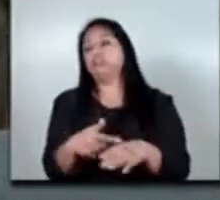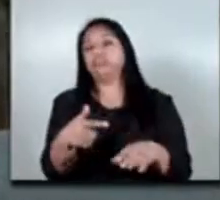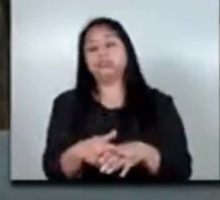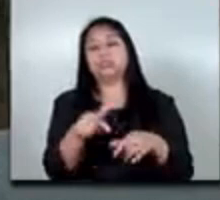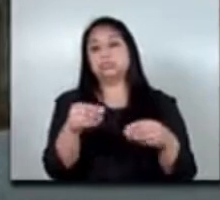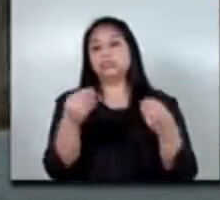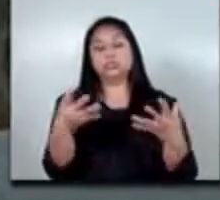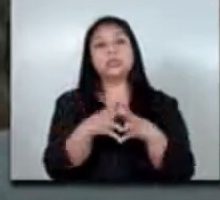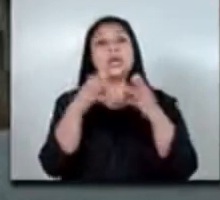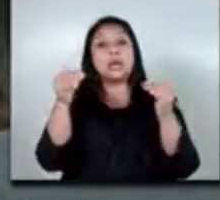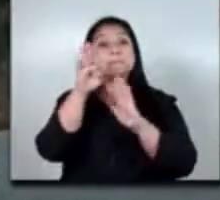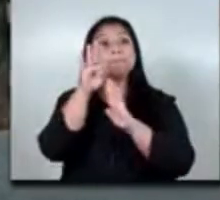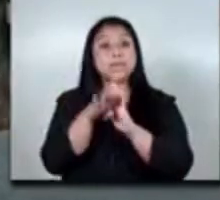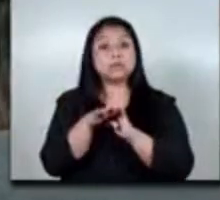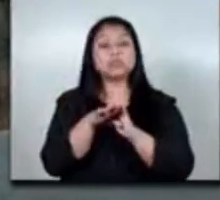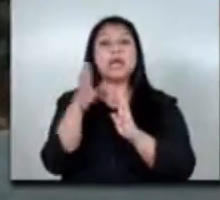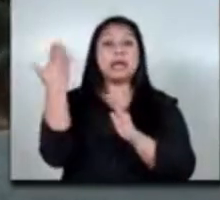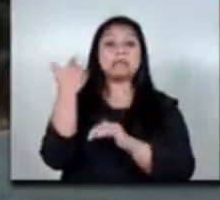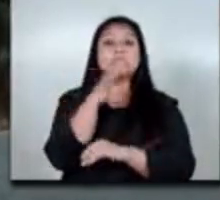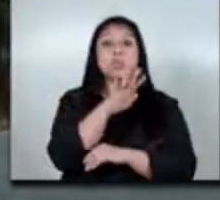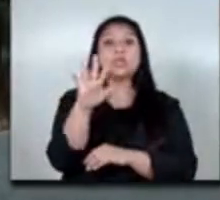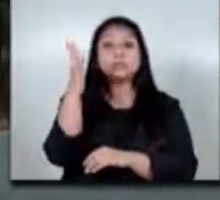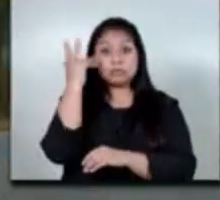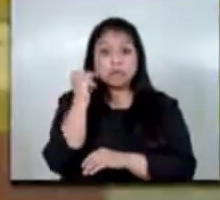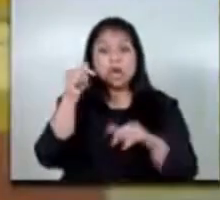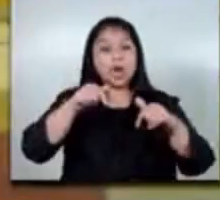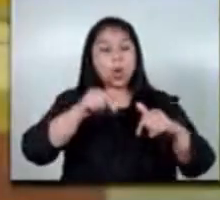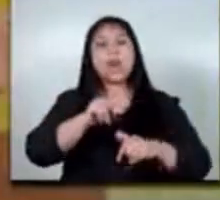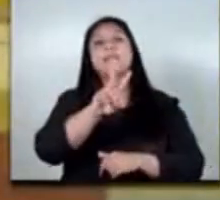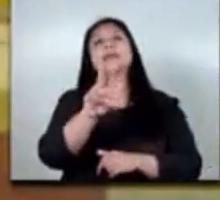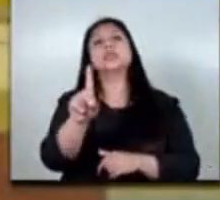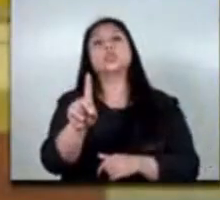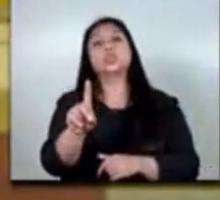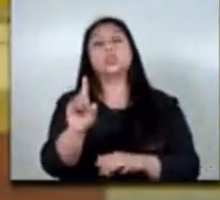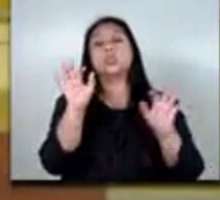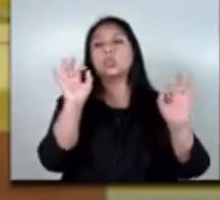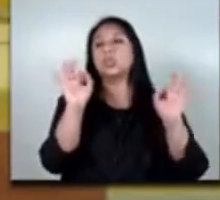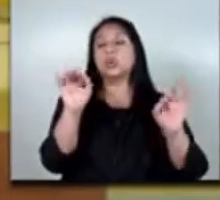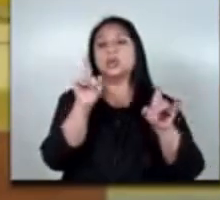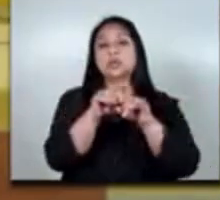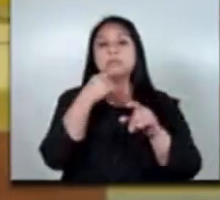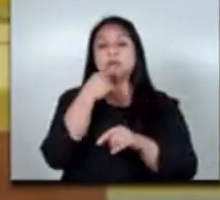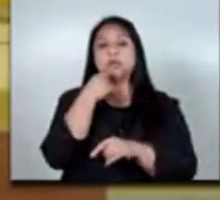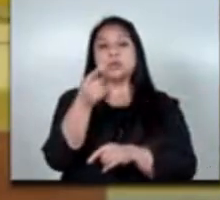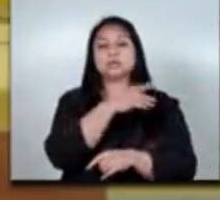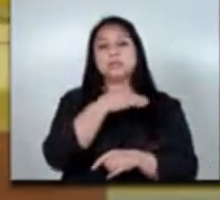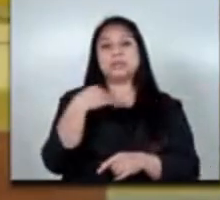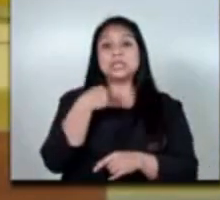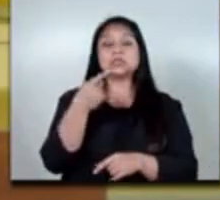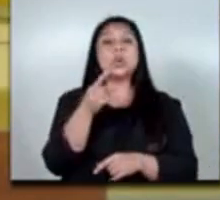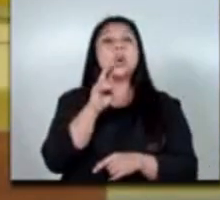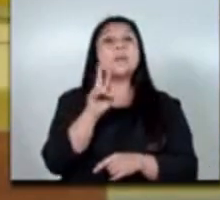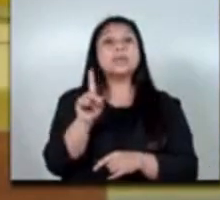disminuido en más de la mitad el tiempo y con las expectativas que tiene el ministro de reducirlo aún más